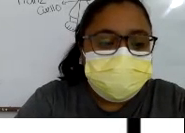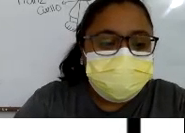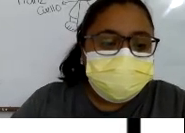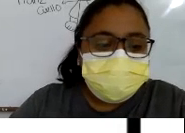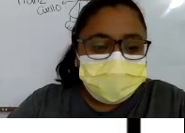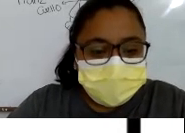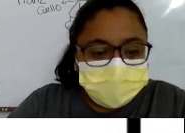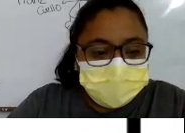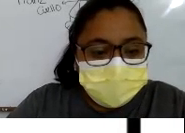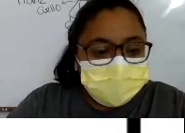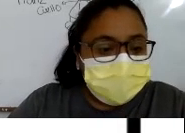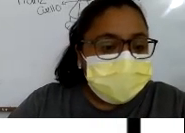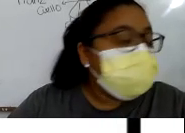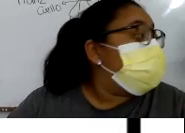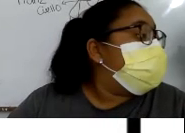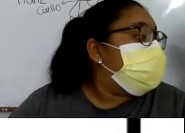Manos